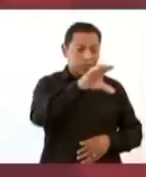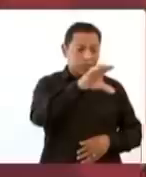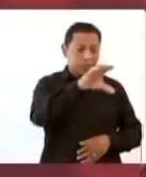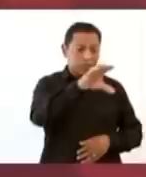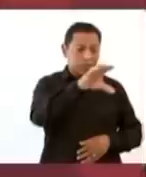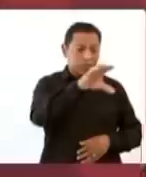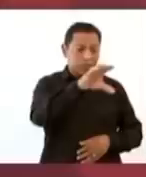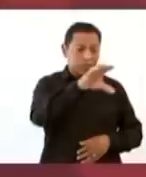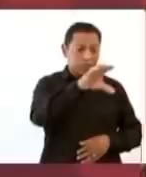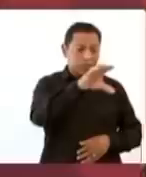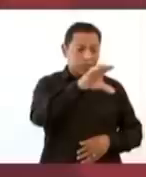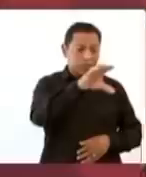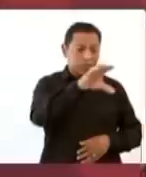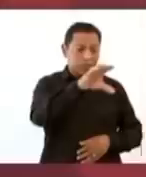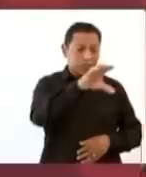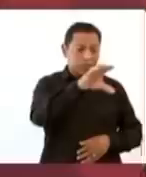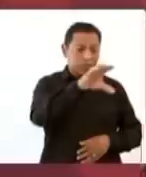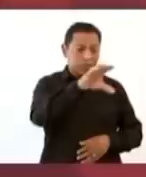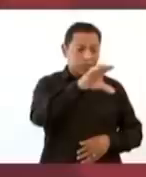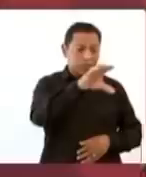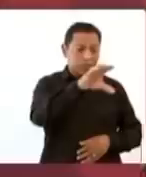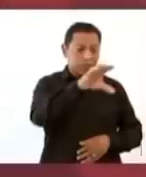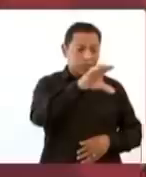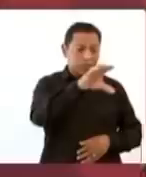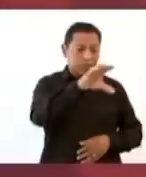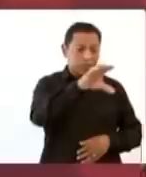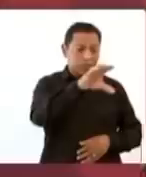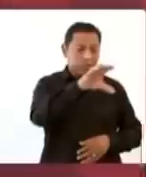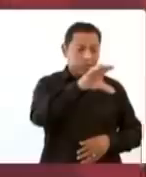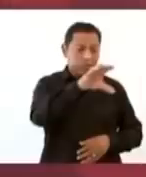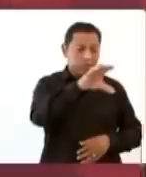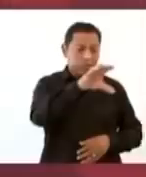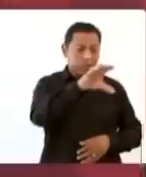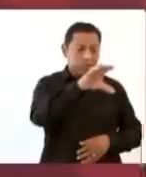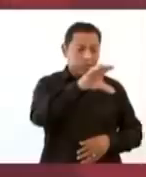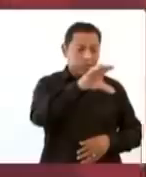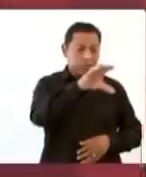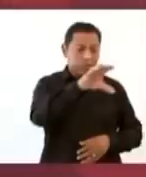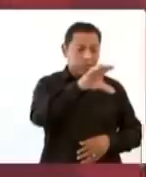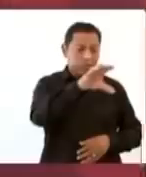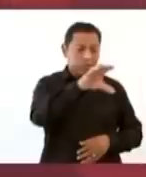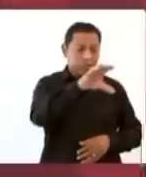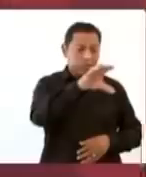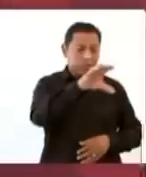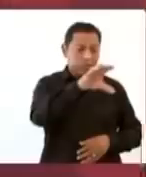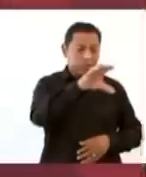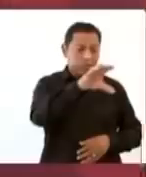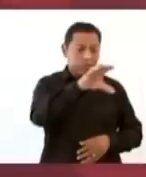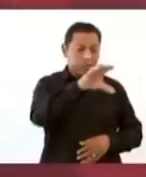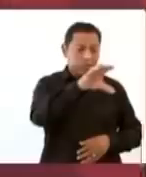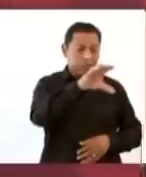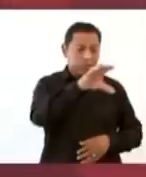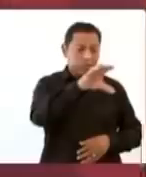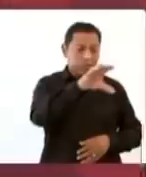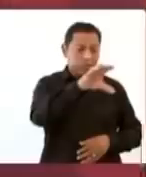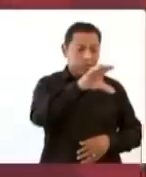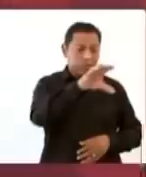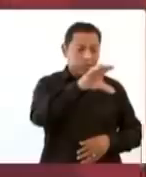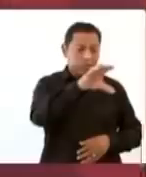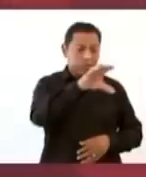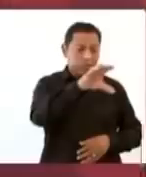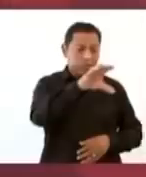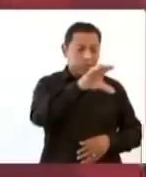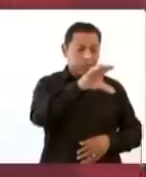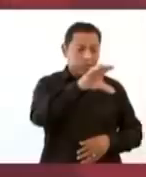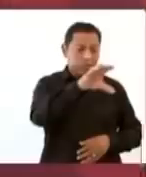tener dividendos, no los tiene. No tiene esos estudios. Y le vale madre. ¿Por qué le vale madre? Pues porque el dinero